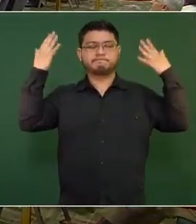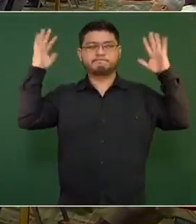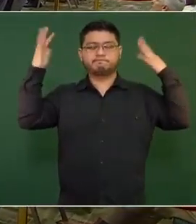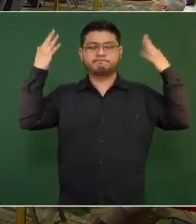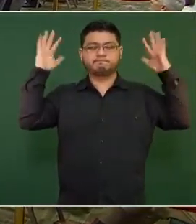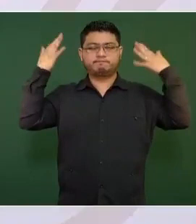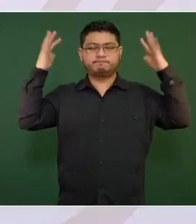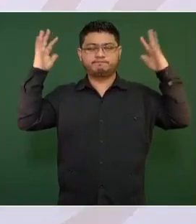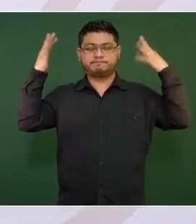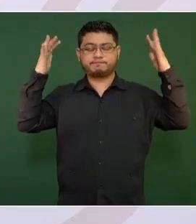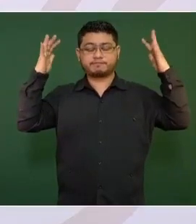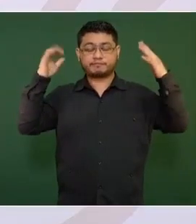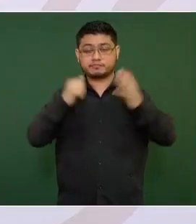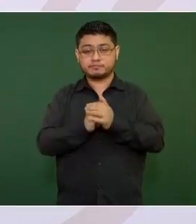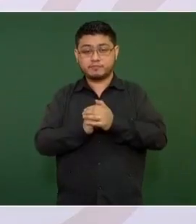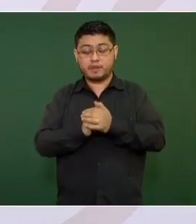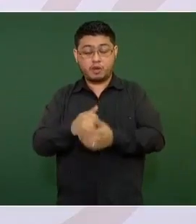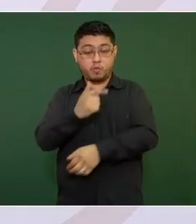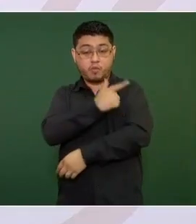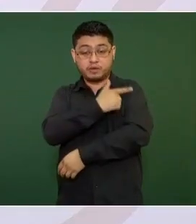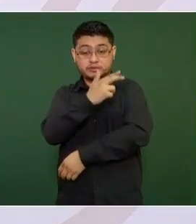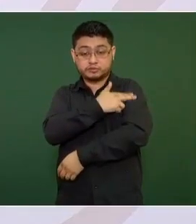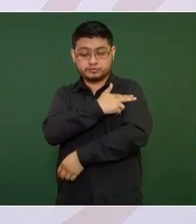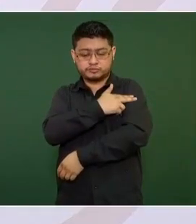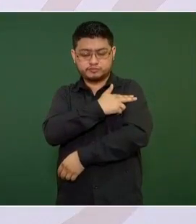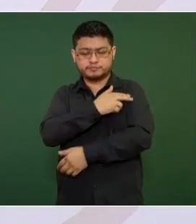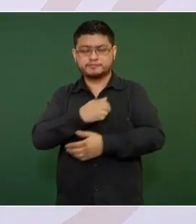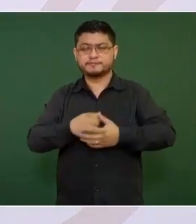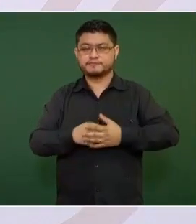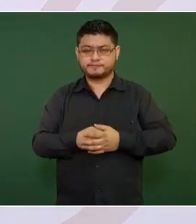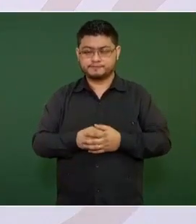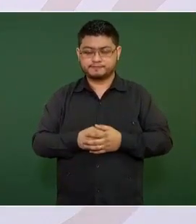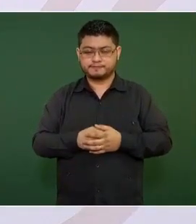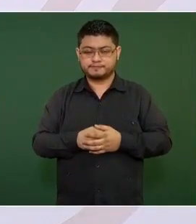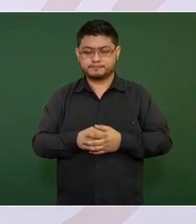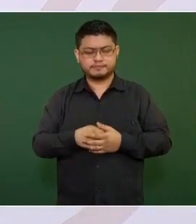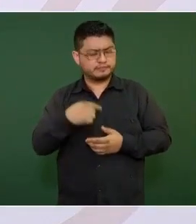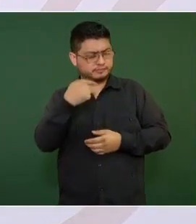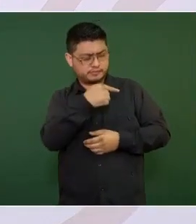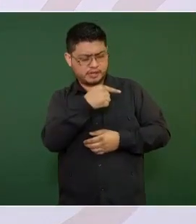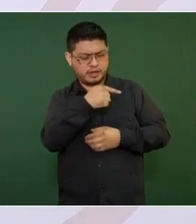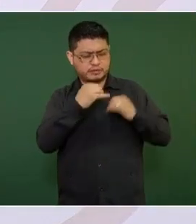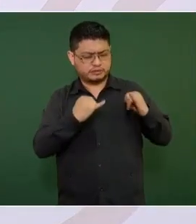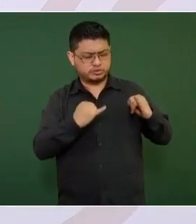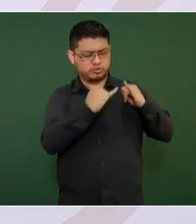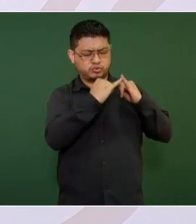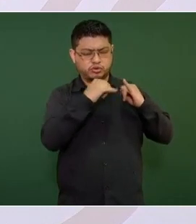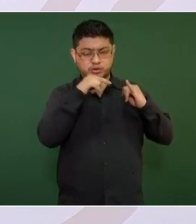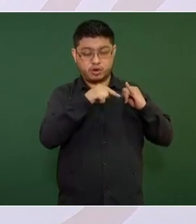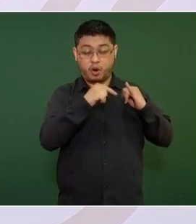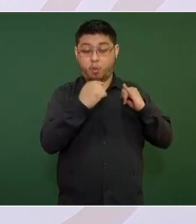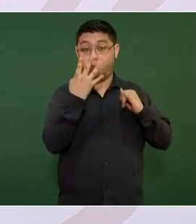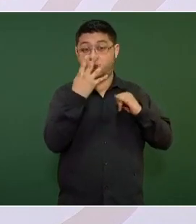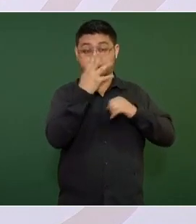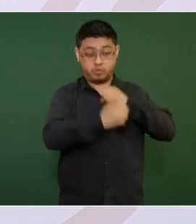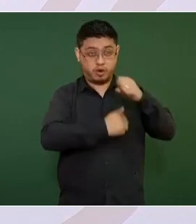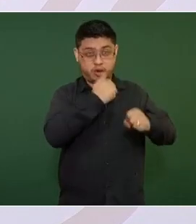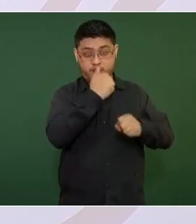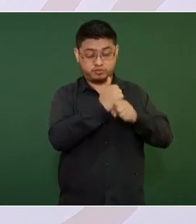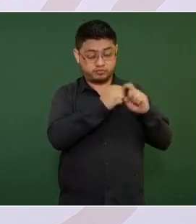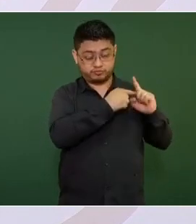La Guardia Nacional, esta nueva institución que acaba de cumplir cuatro años,